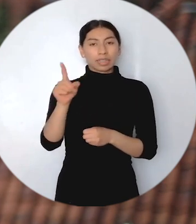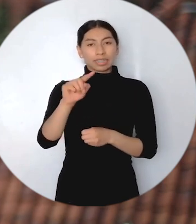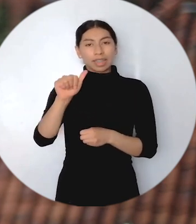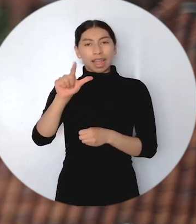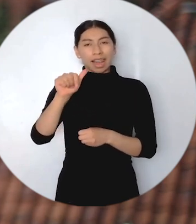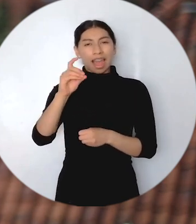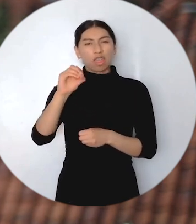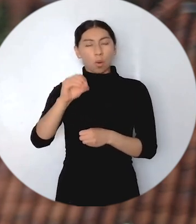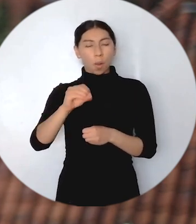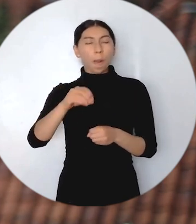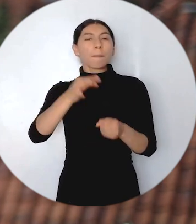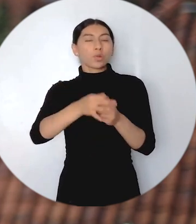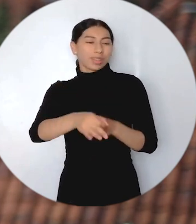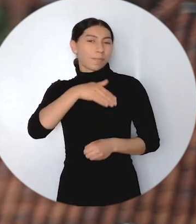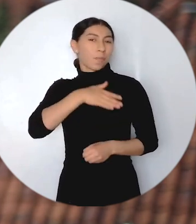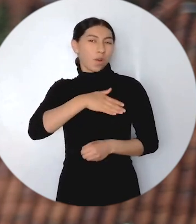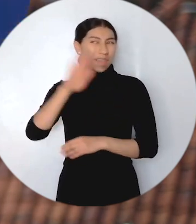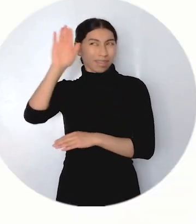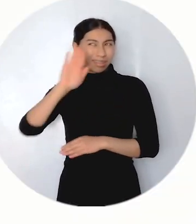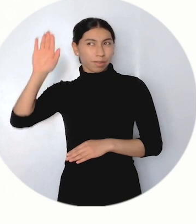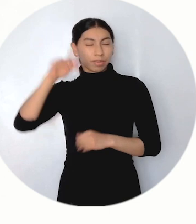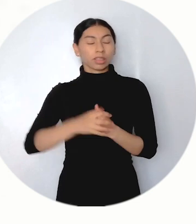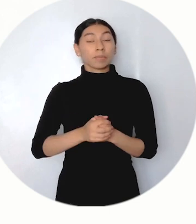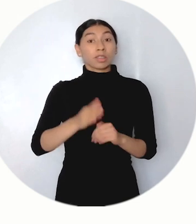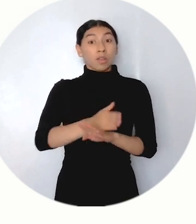victimizante perpetrado por las Autodefensas Unidas de Colombia.